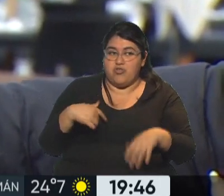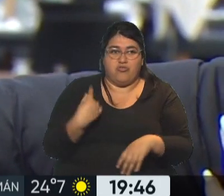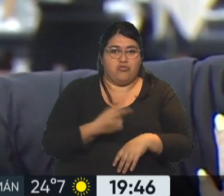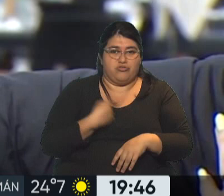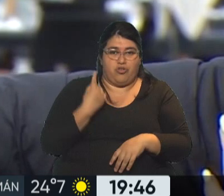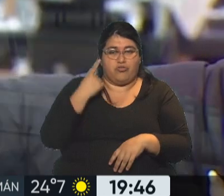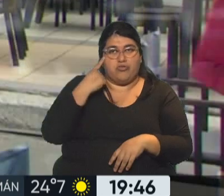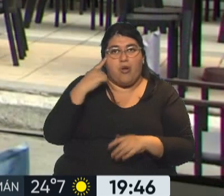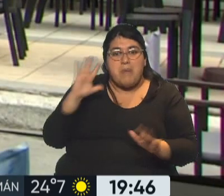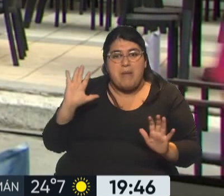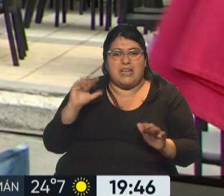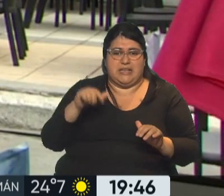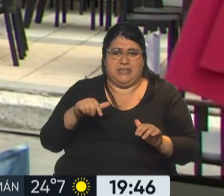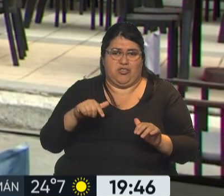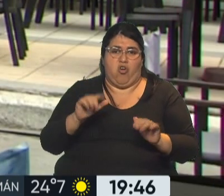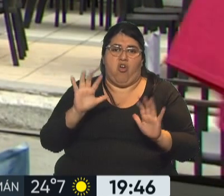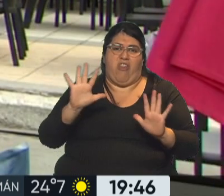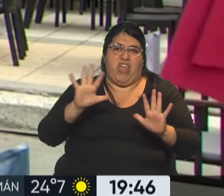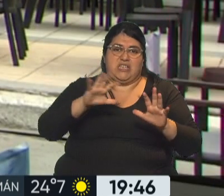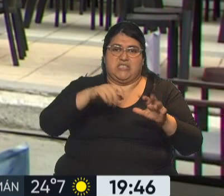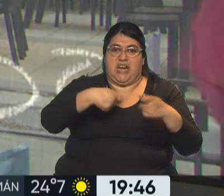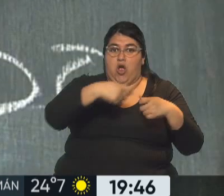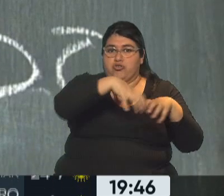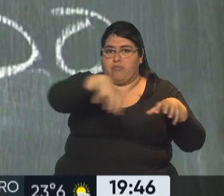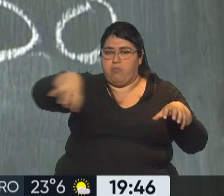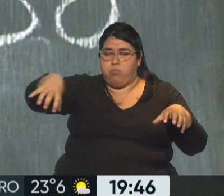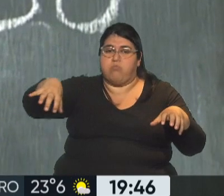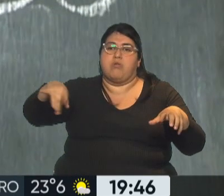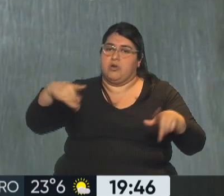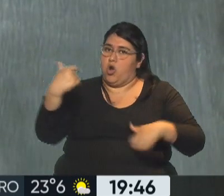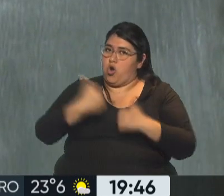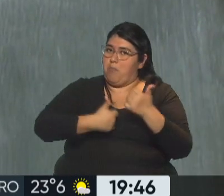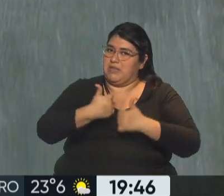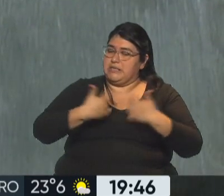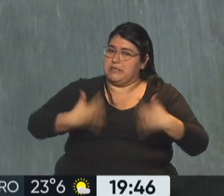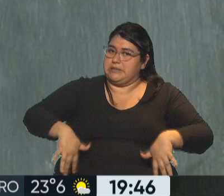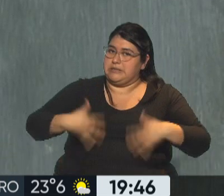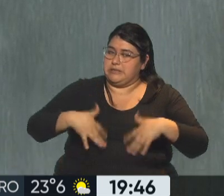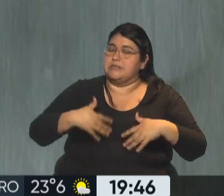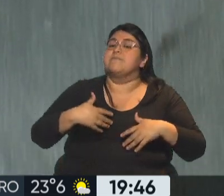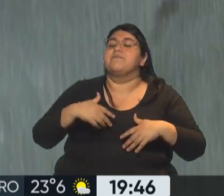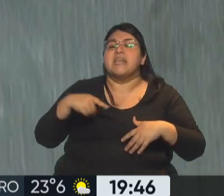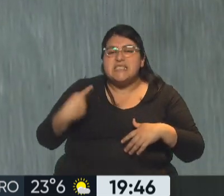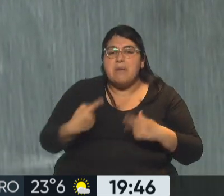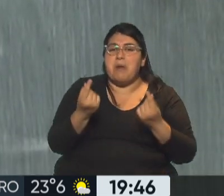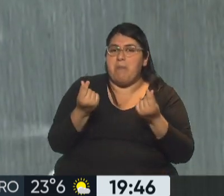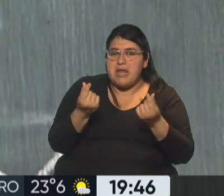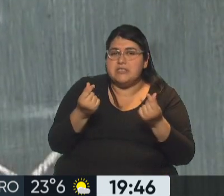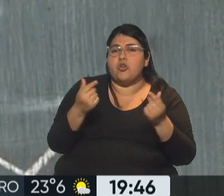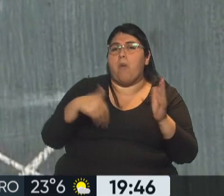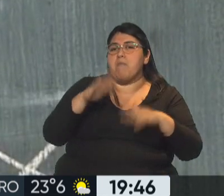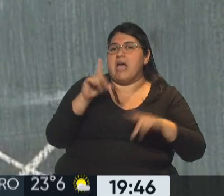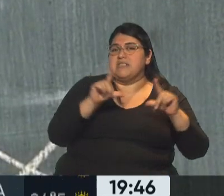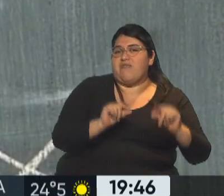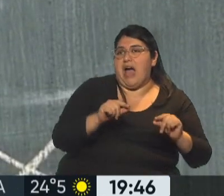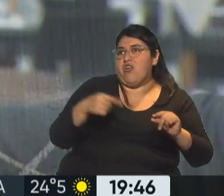imagínate, acá somos 10 comercios gastronómicos, así que tenemos una competencia permanente, y siempre tenemos precios más bajos que los